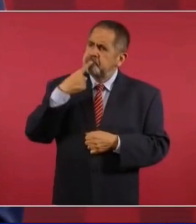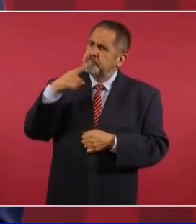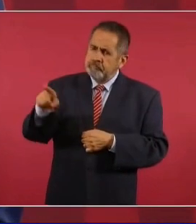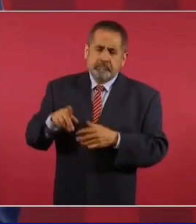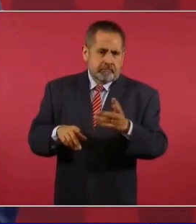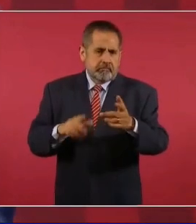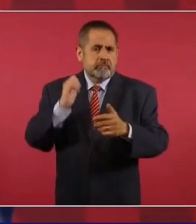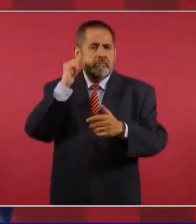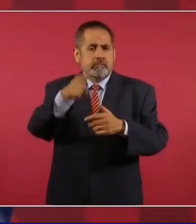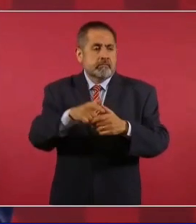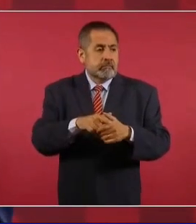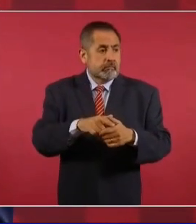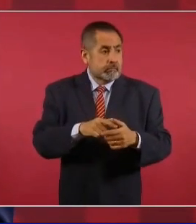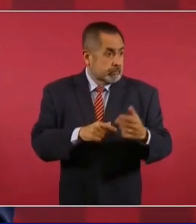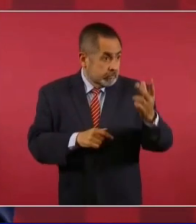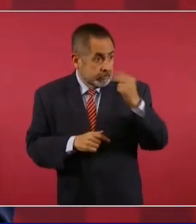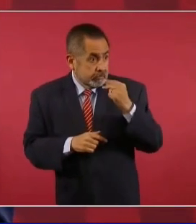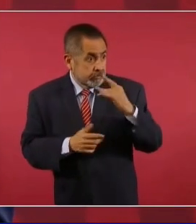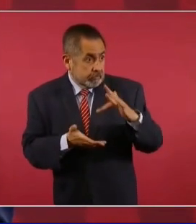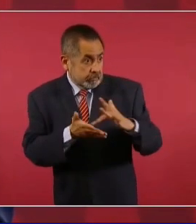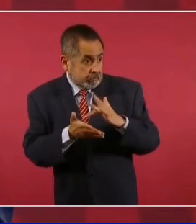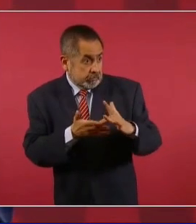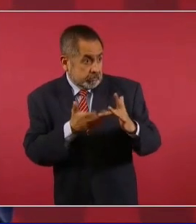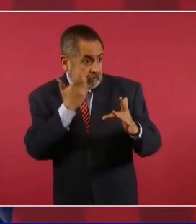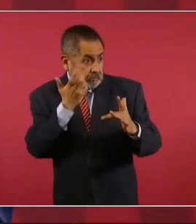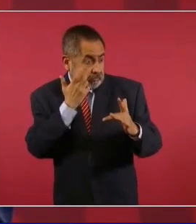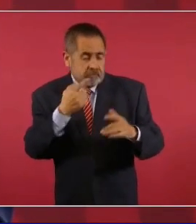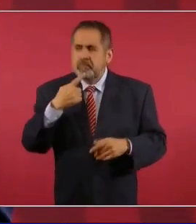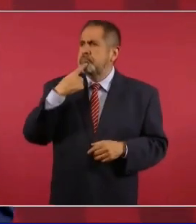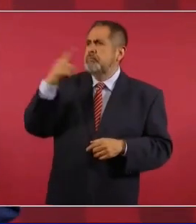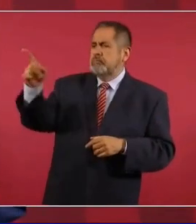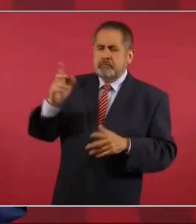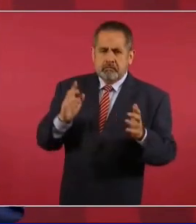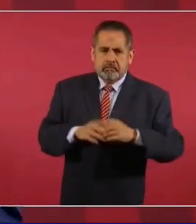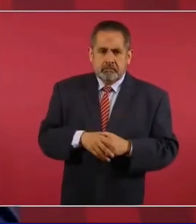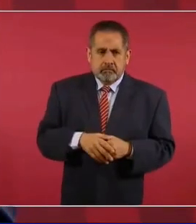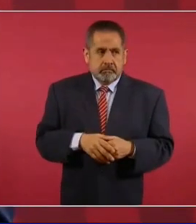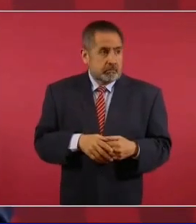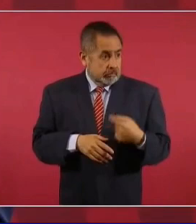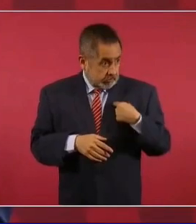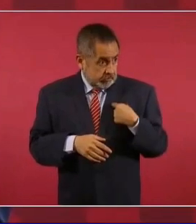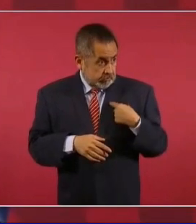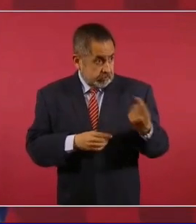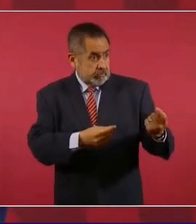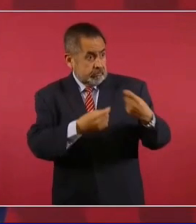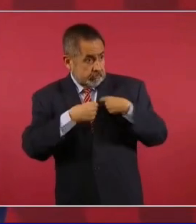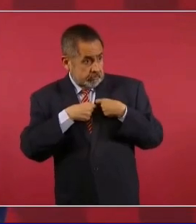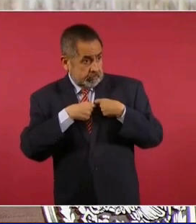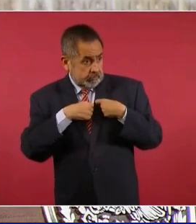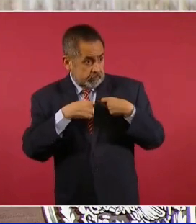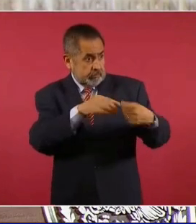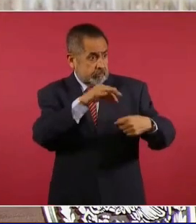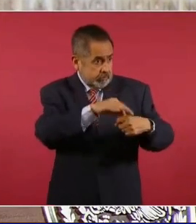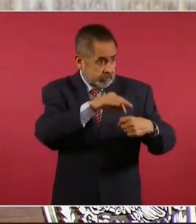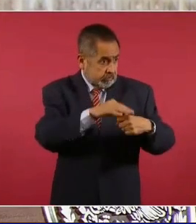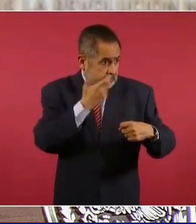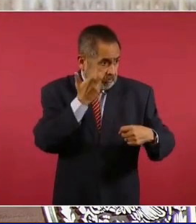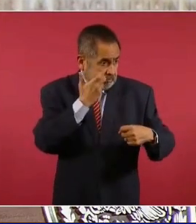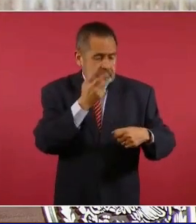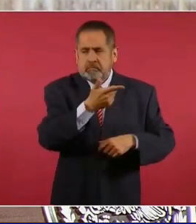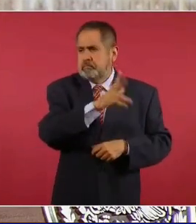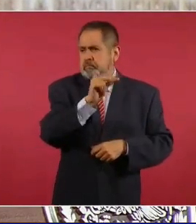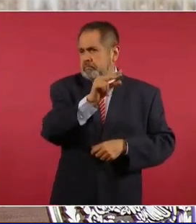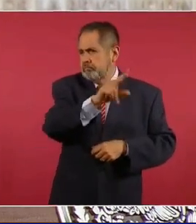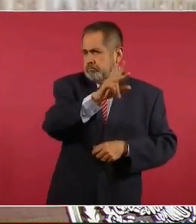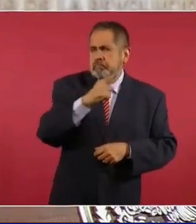condicionen un apoyo a cambio de un voto, porque también